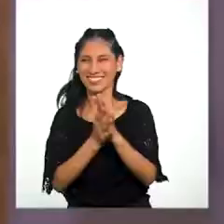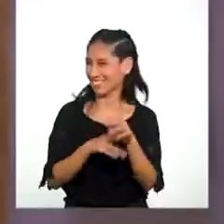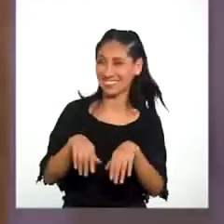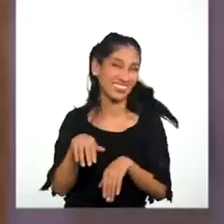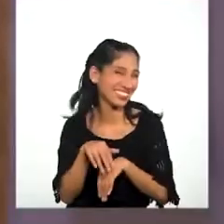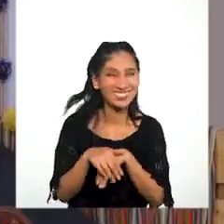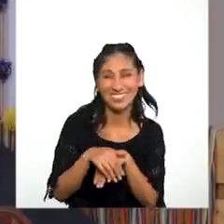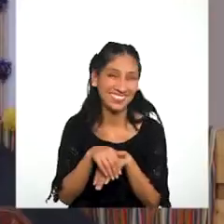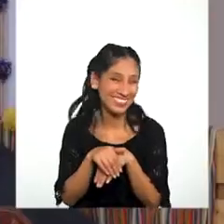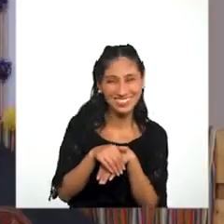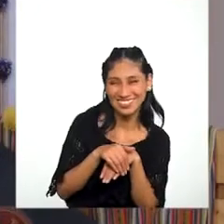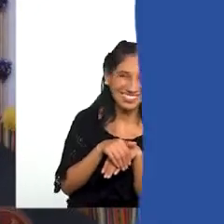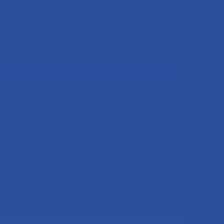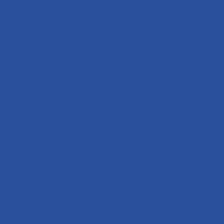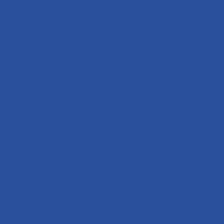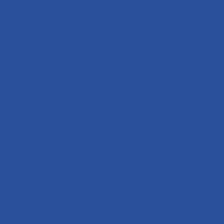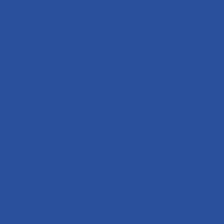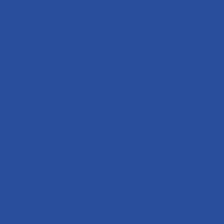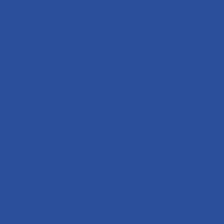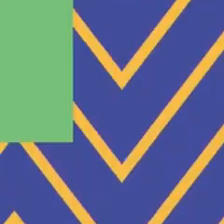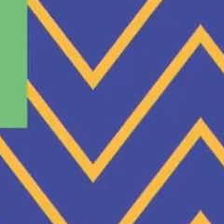¡Yeah! ja ja!